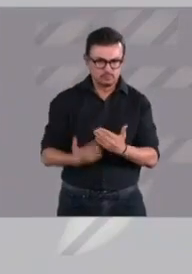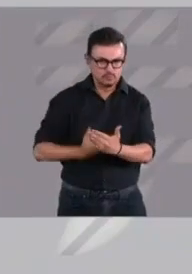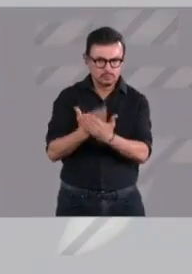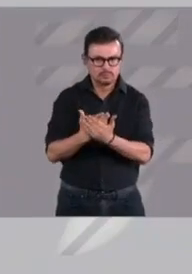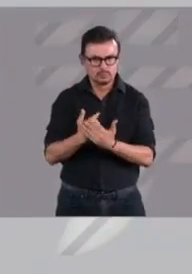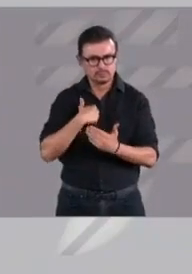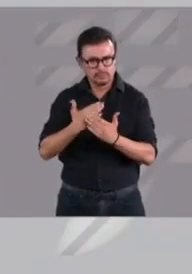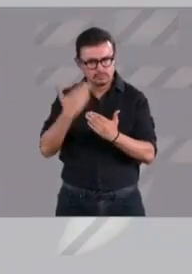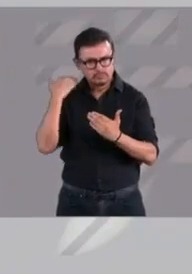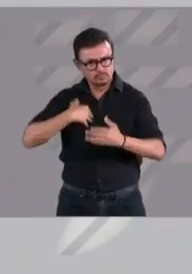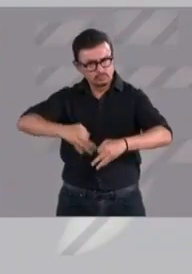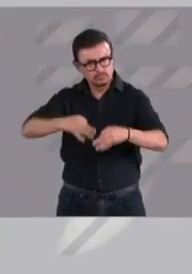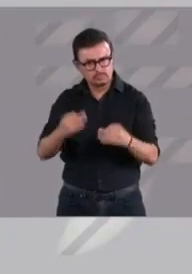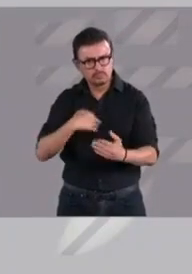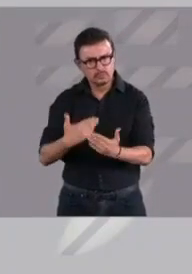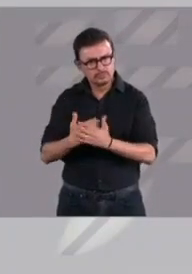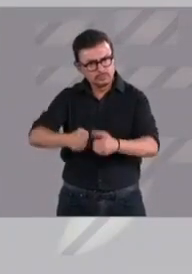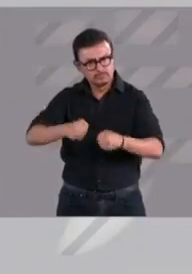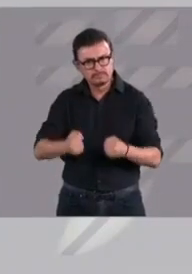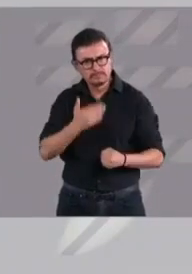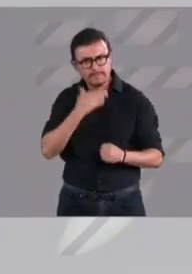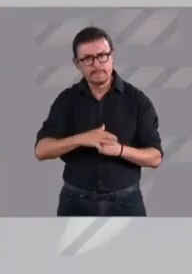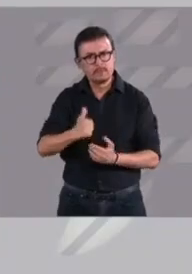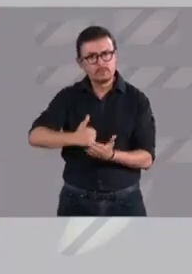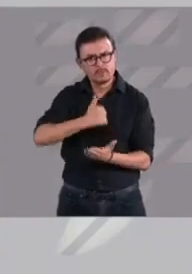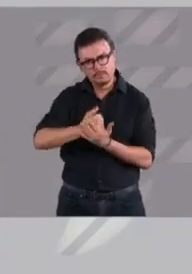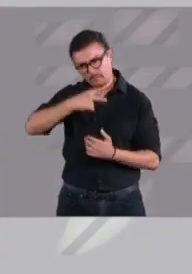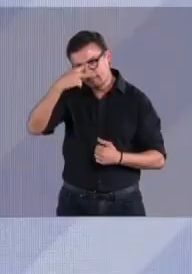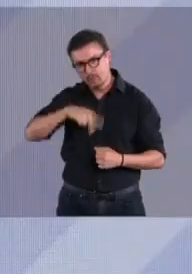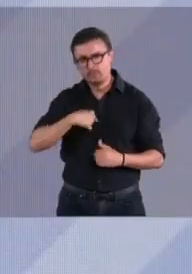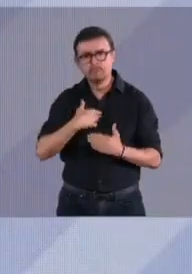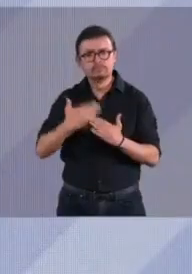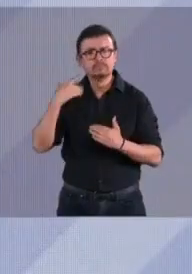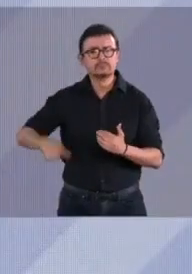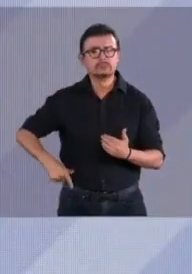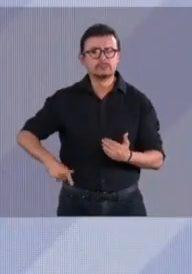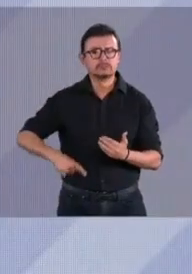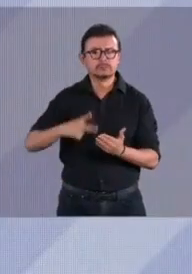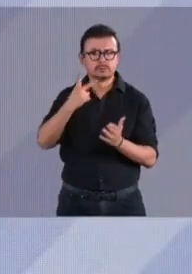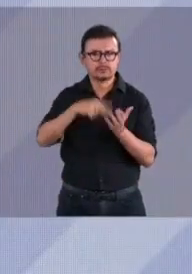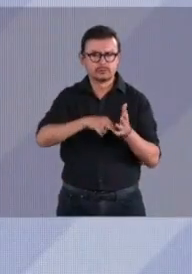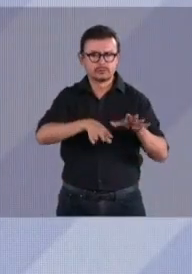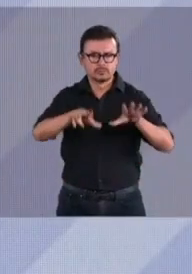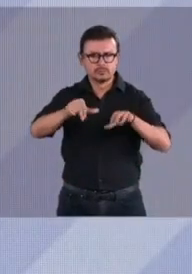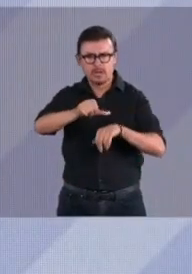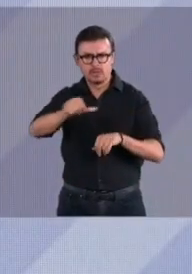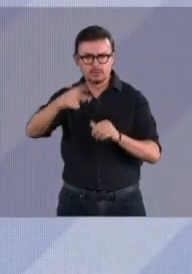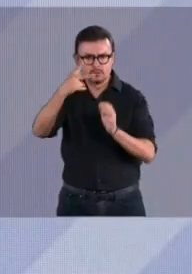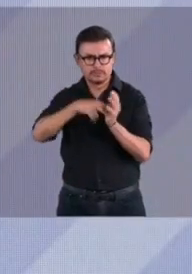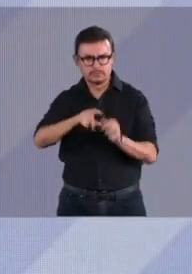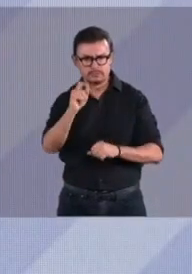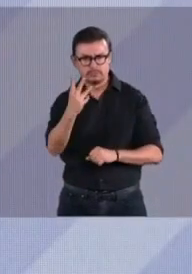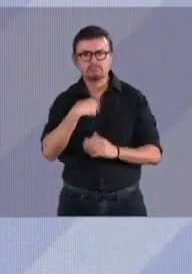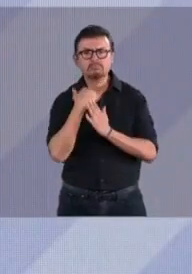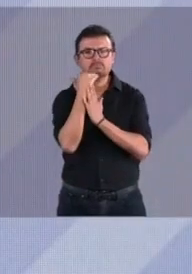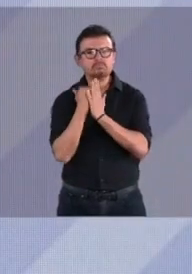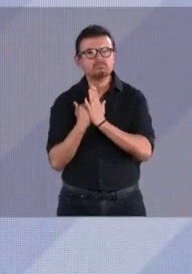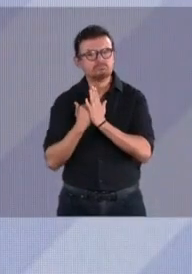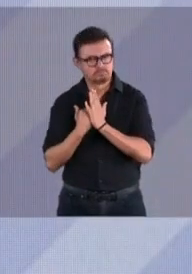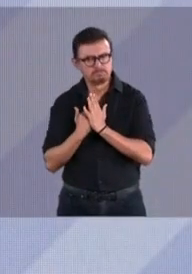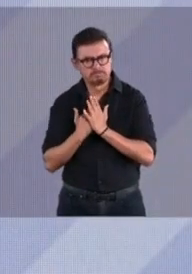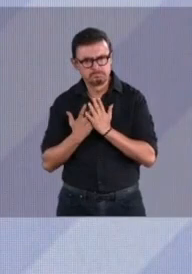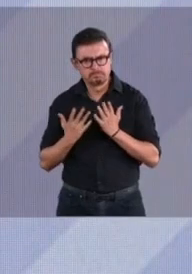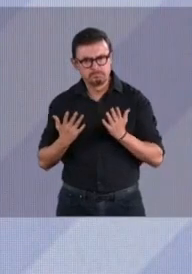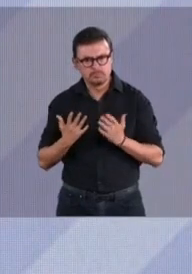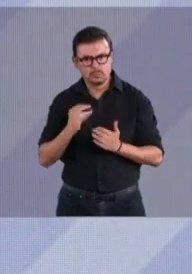seguridad. Los homicidios dolosos en la Ciudad de México del 2018 al 2023 disminuyeron, al